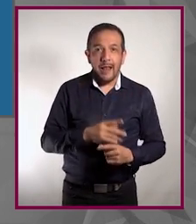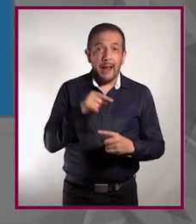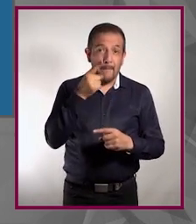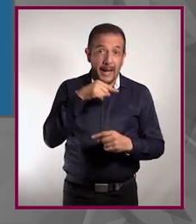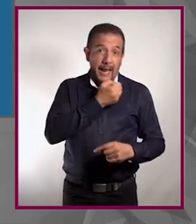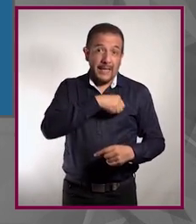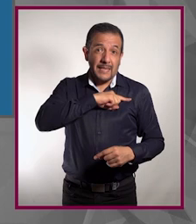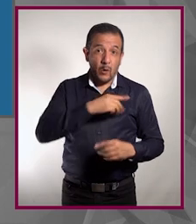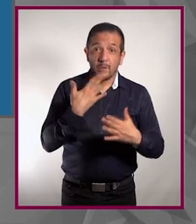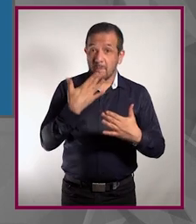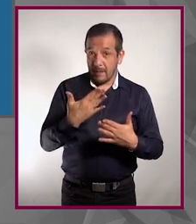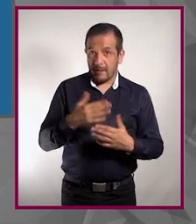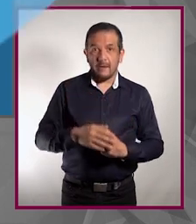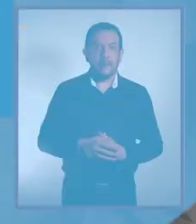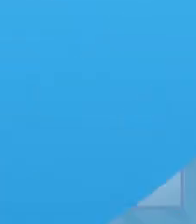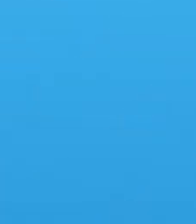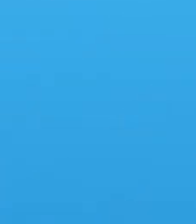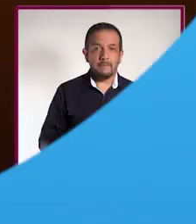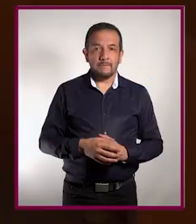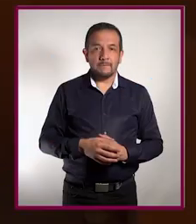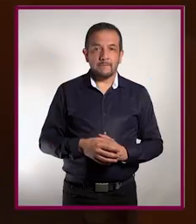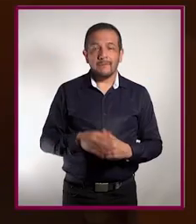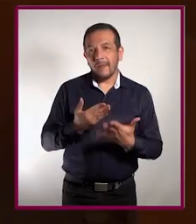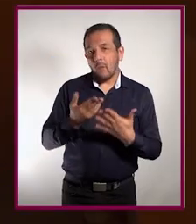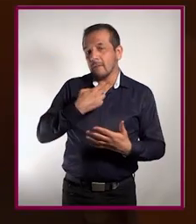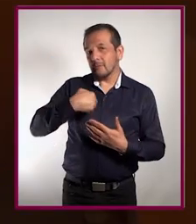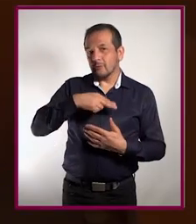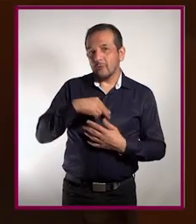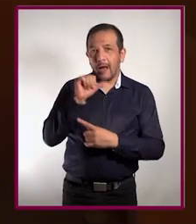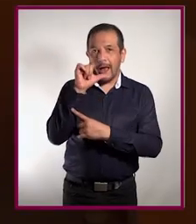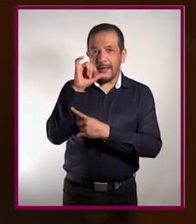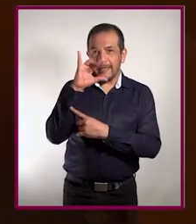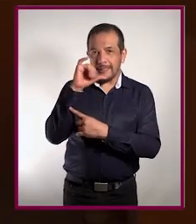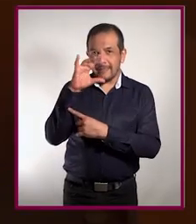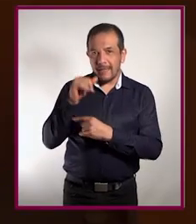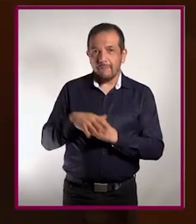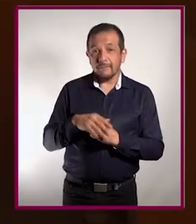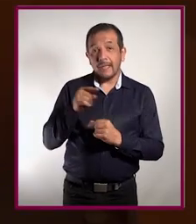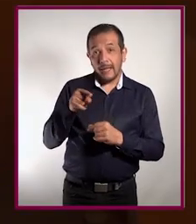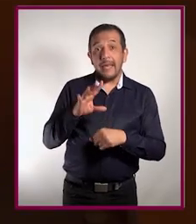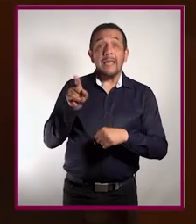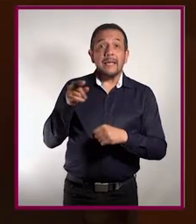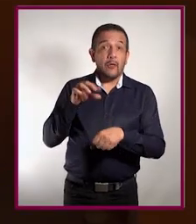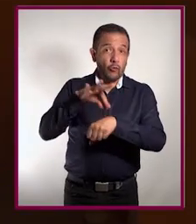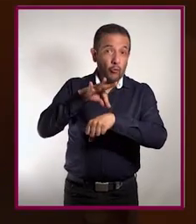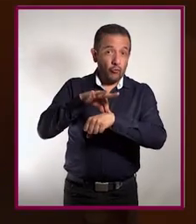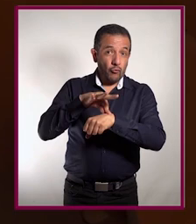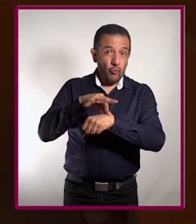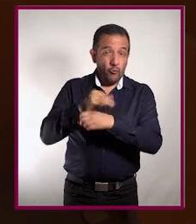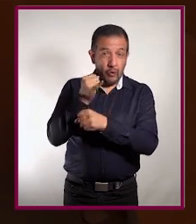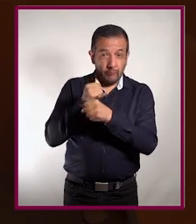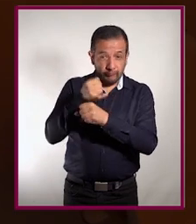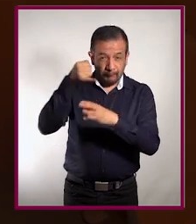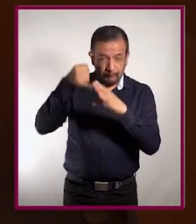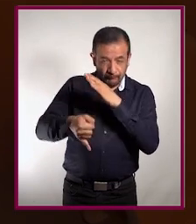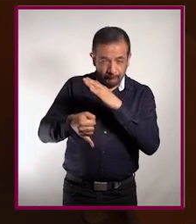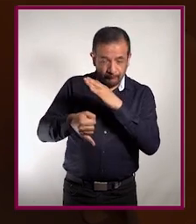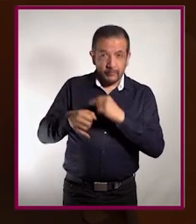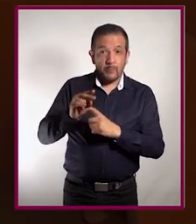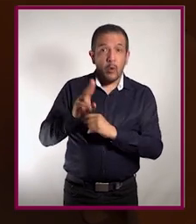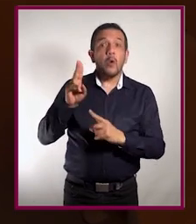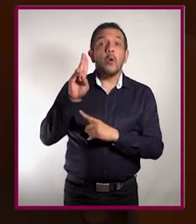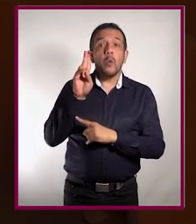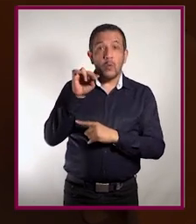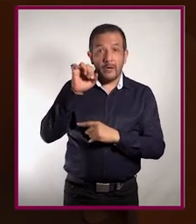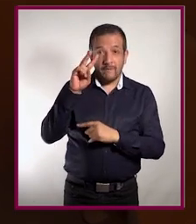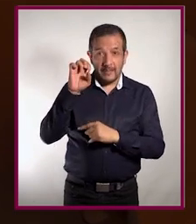emergencia de salud pública. Estamos con Alicia Piñeirúa Menéndez, infectóloga y maestra en salud pública por